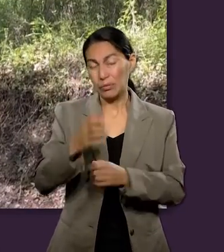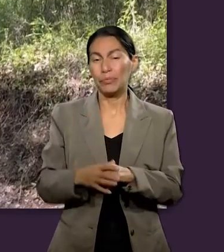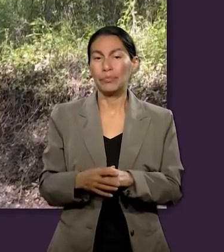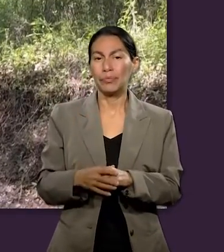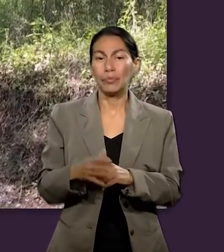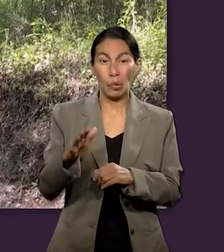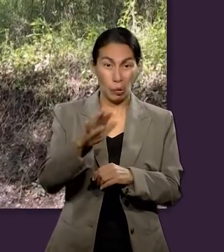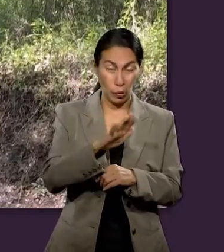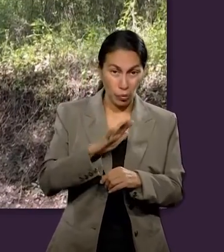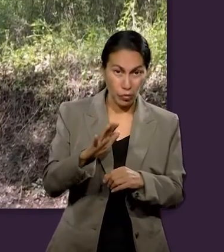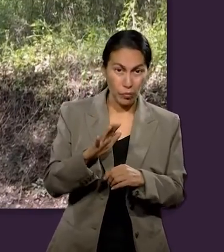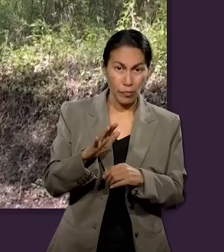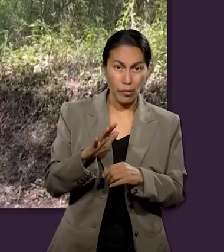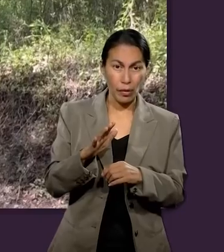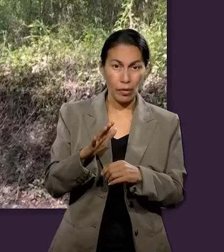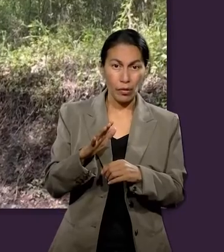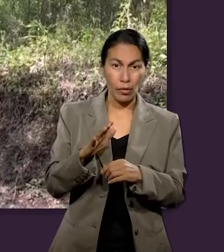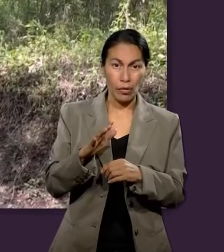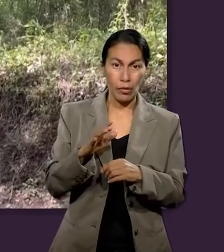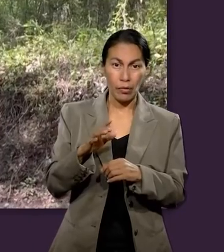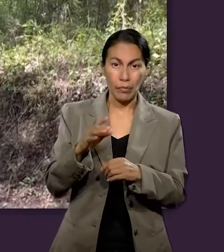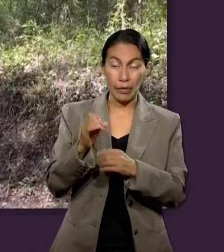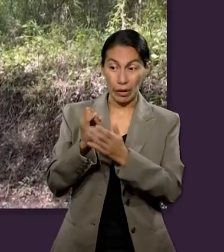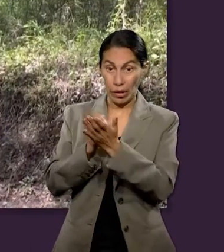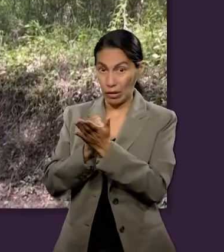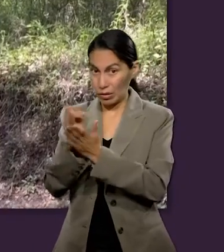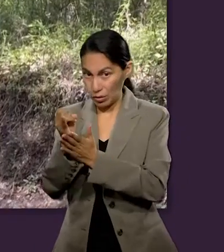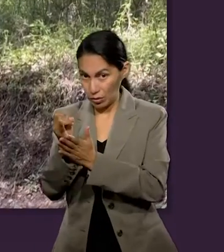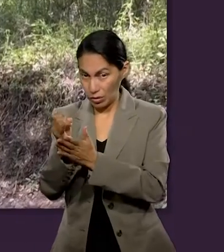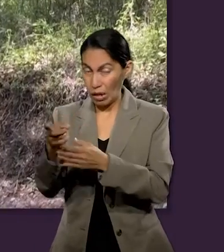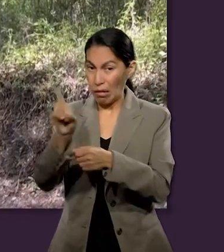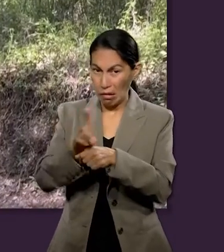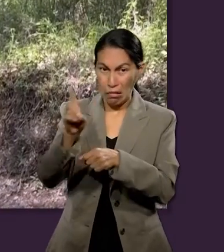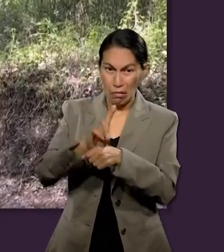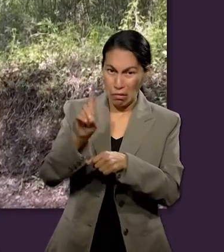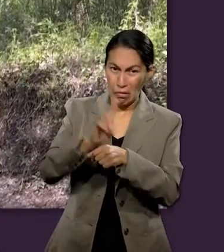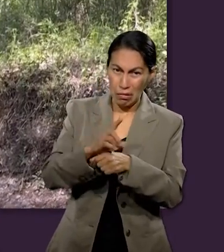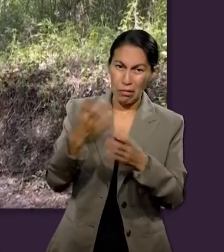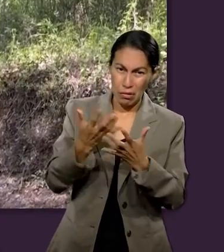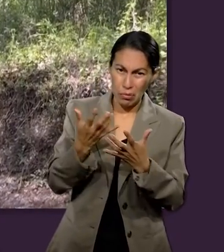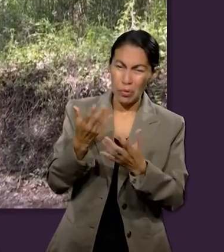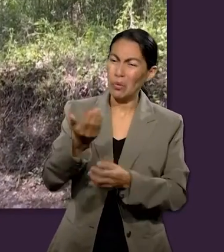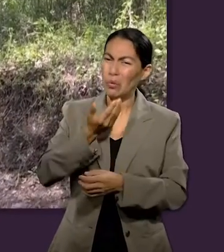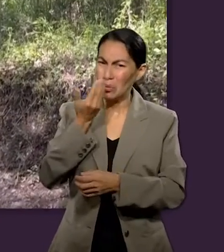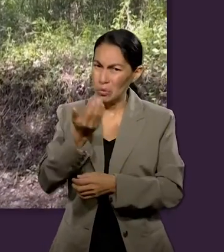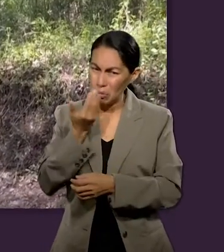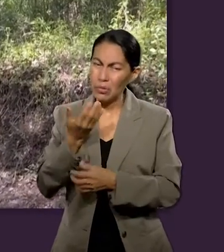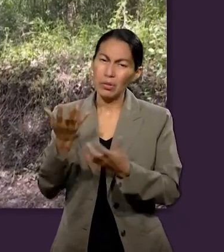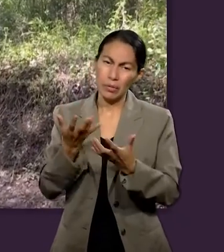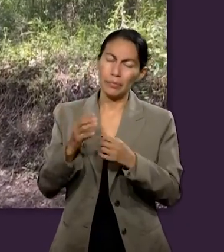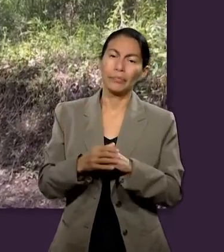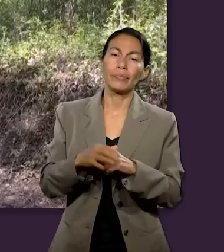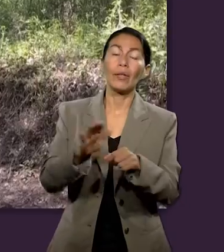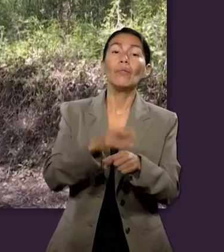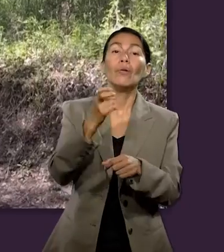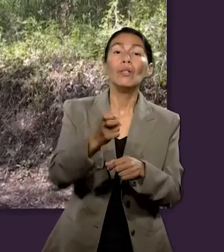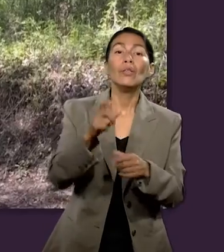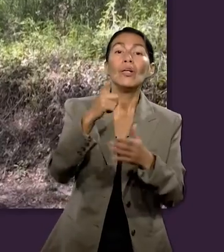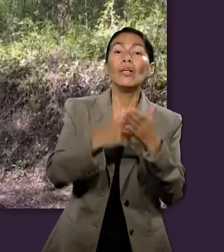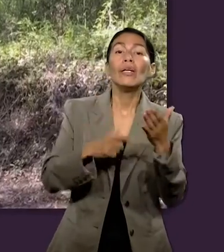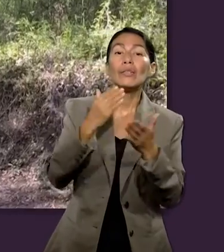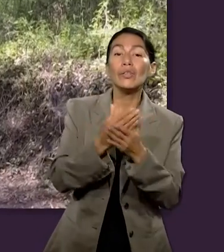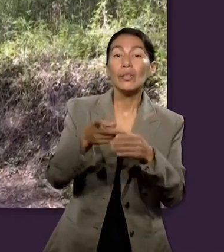ese caminito los hábitos todo eso se deriva de decisiones